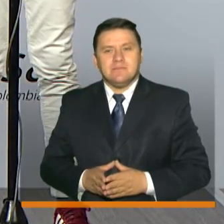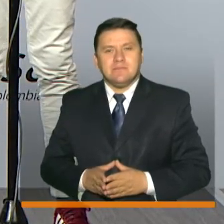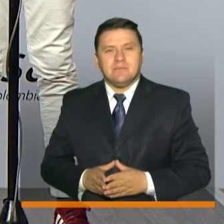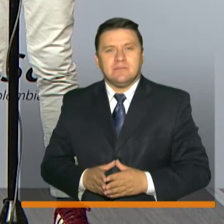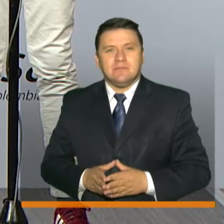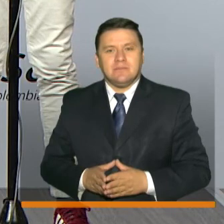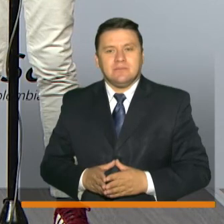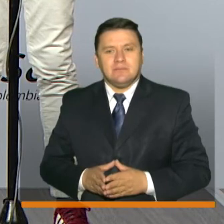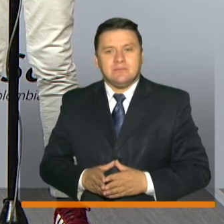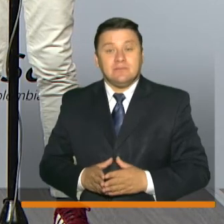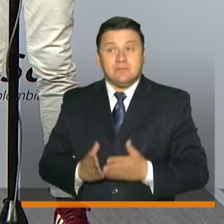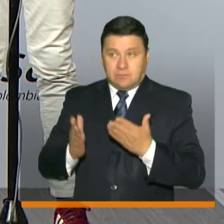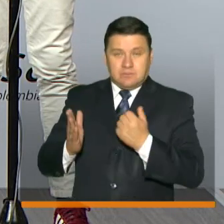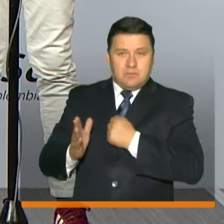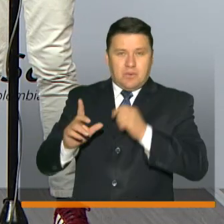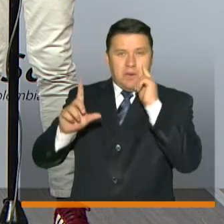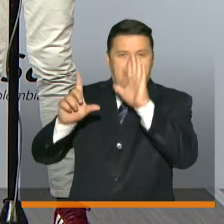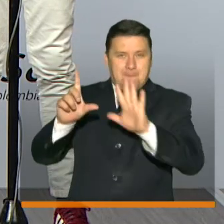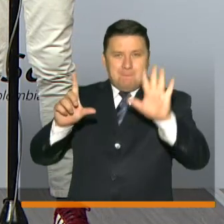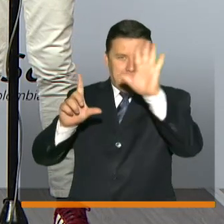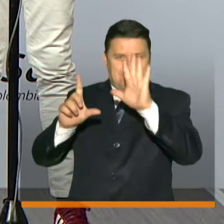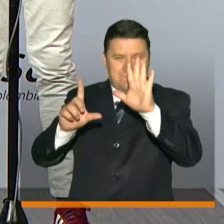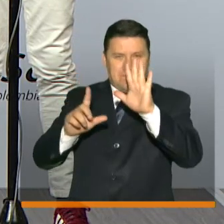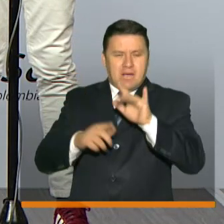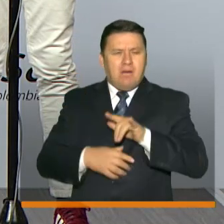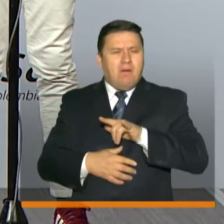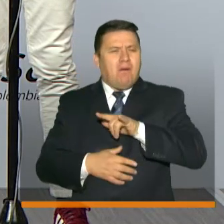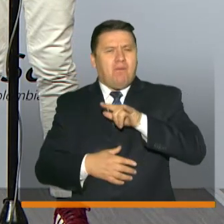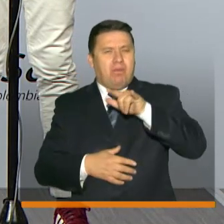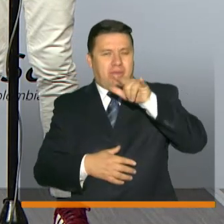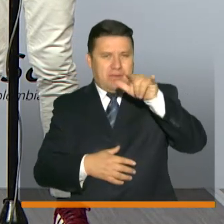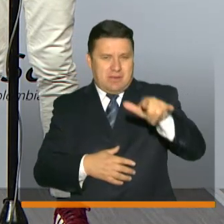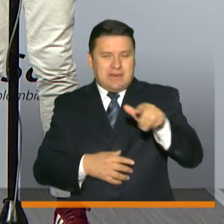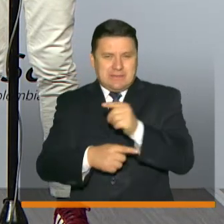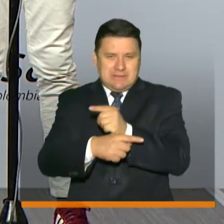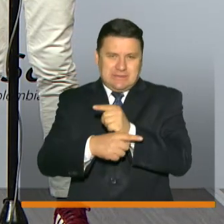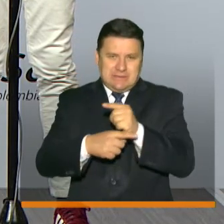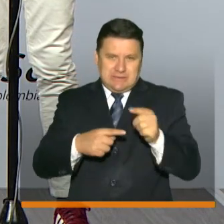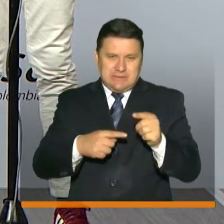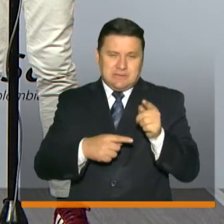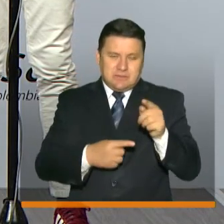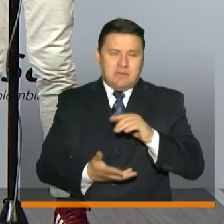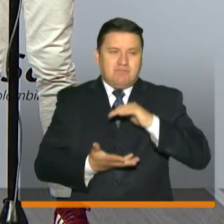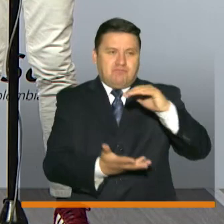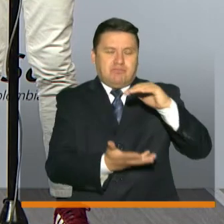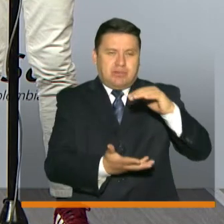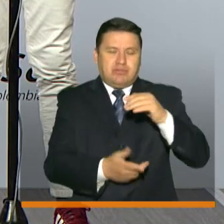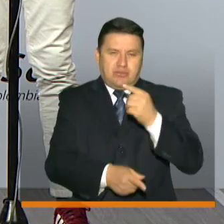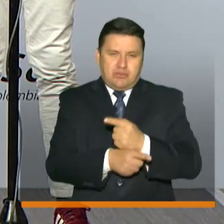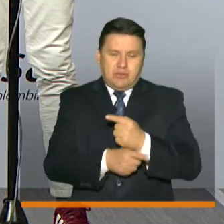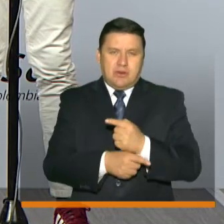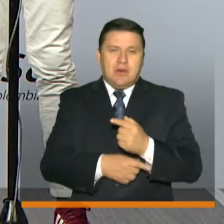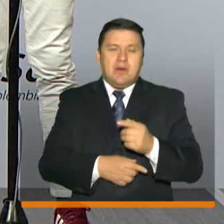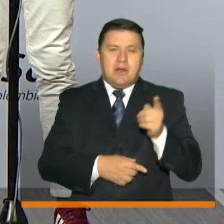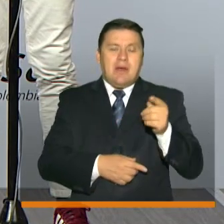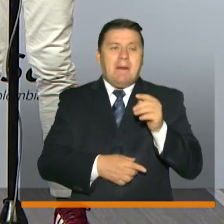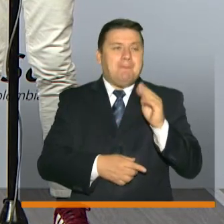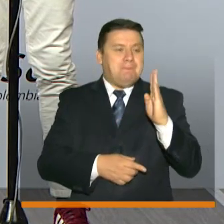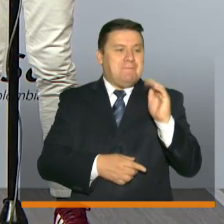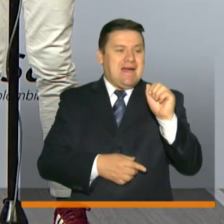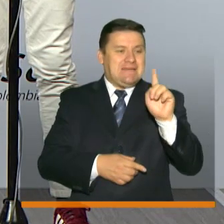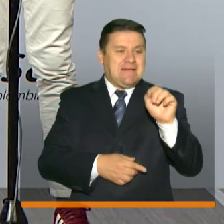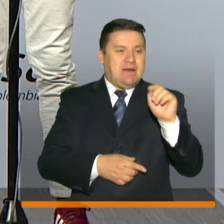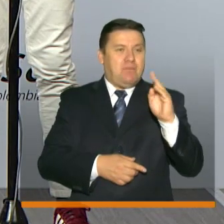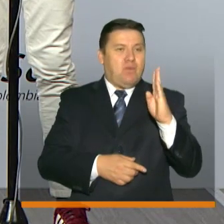Vamos a ver el video del viaje de esta semana, de la entrega que hicimos en Bazán Bocana,